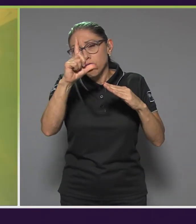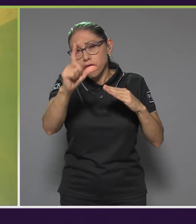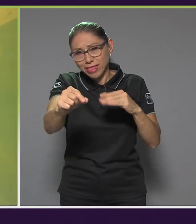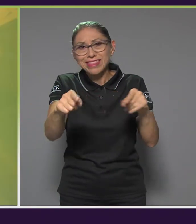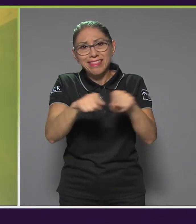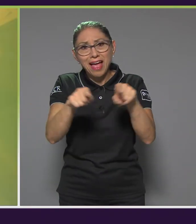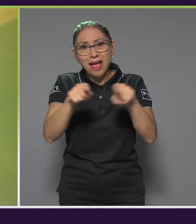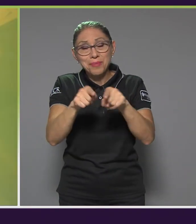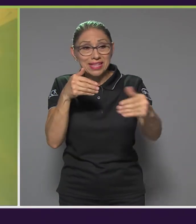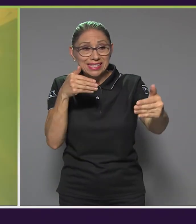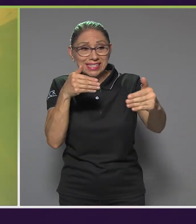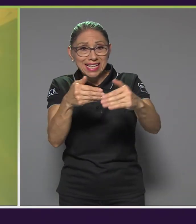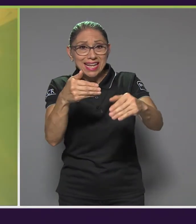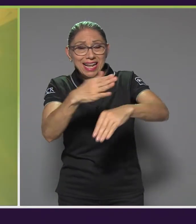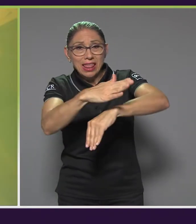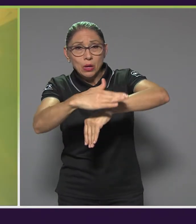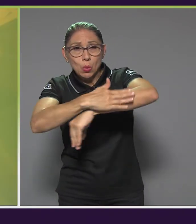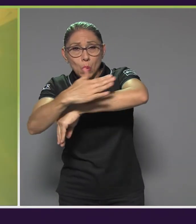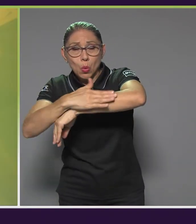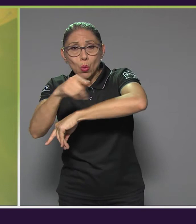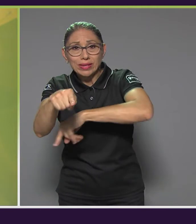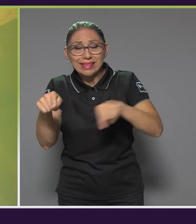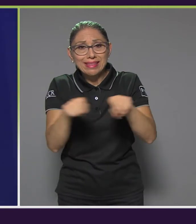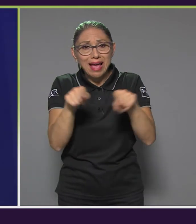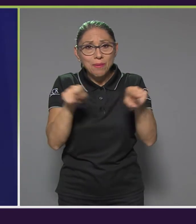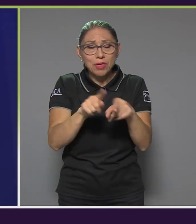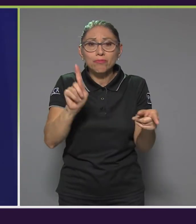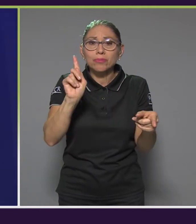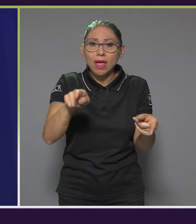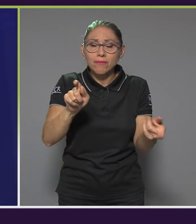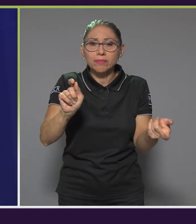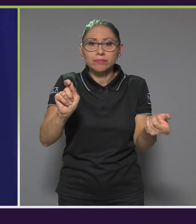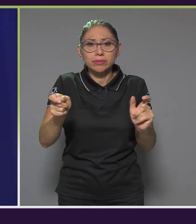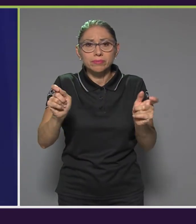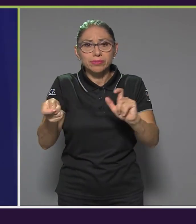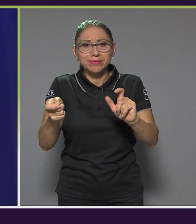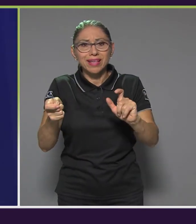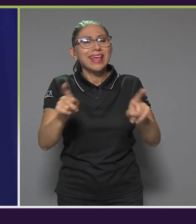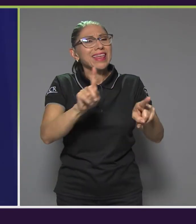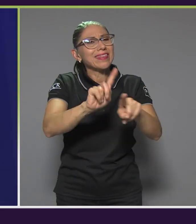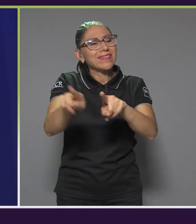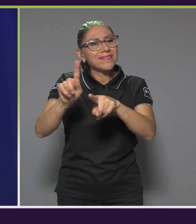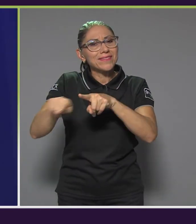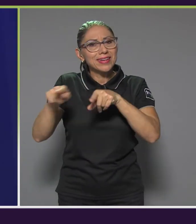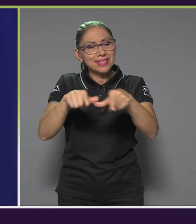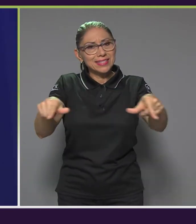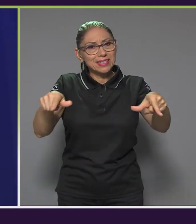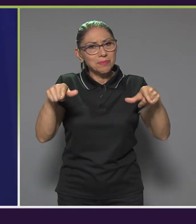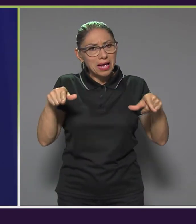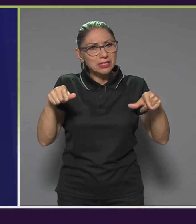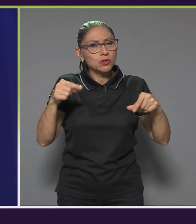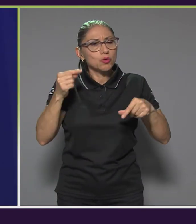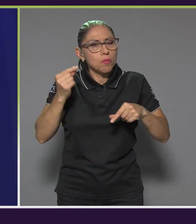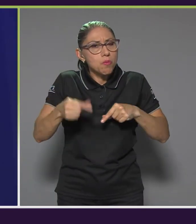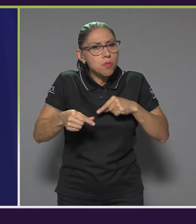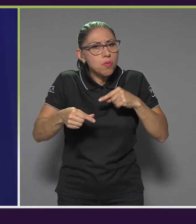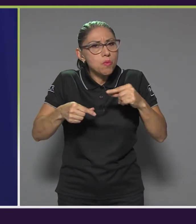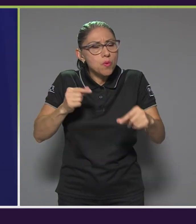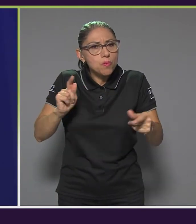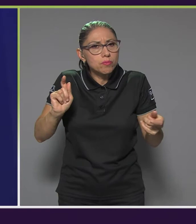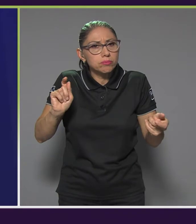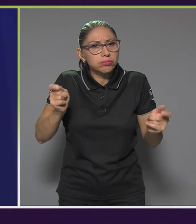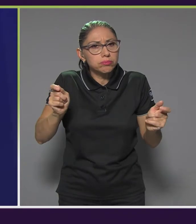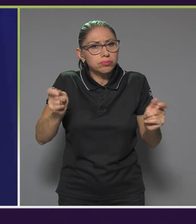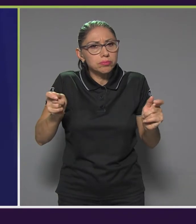zona costera también debe ser adaptada. Entonces, todos los diferentes espacios van a ir transicionando a una mejor